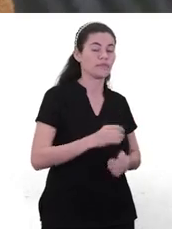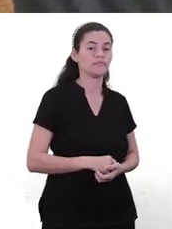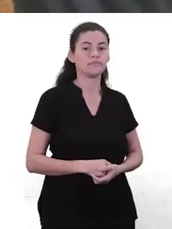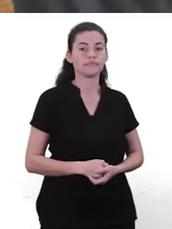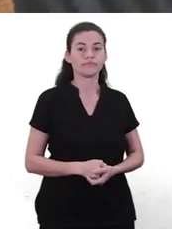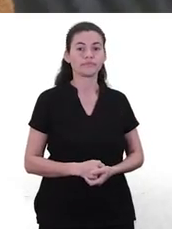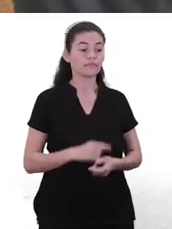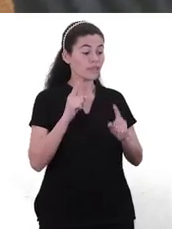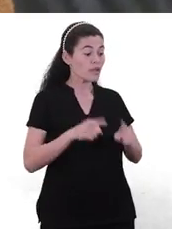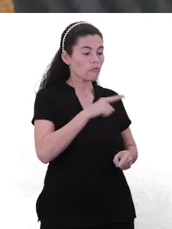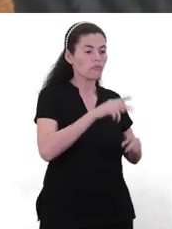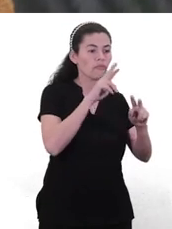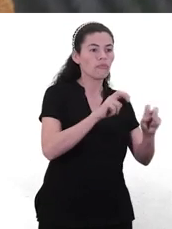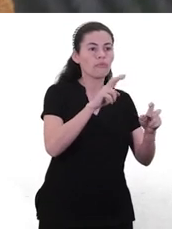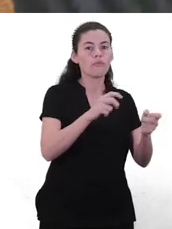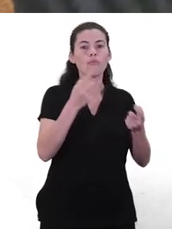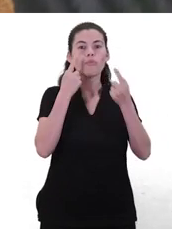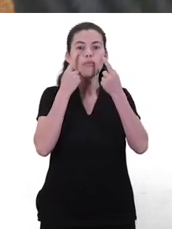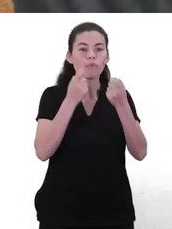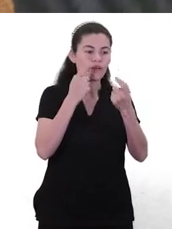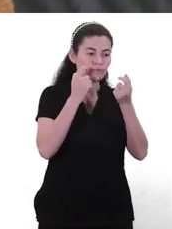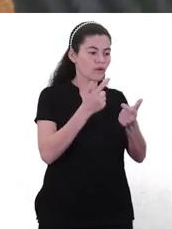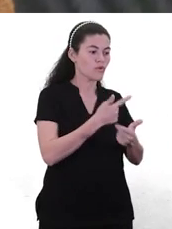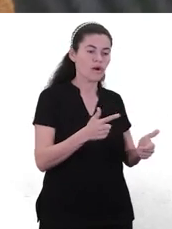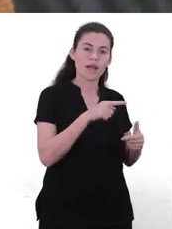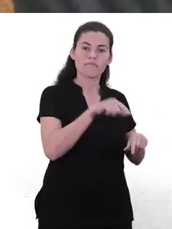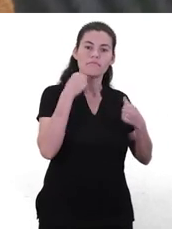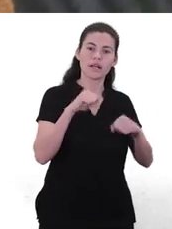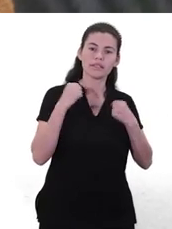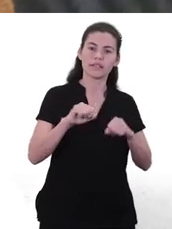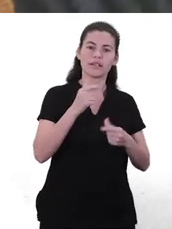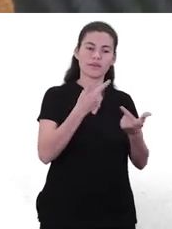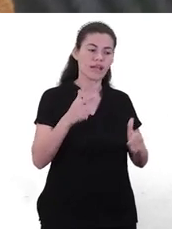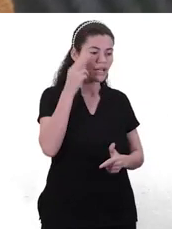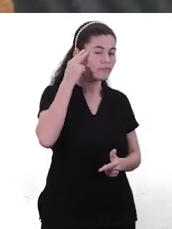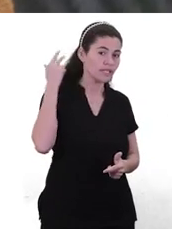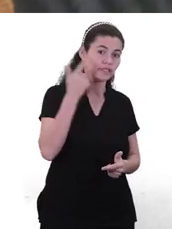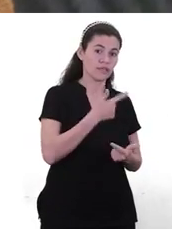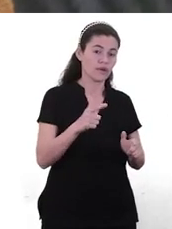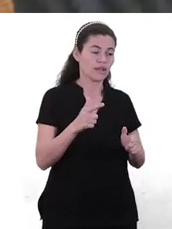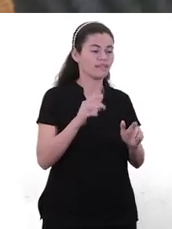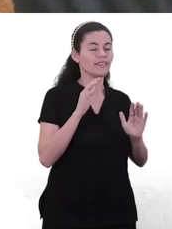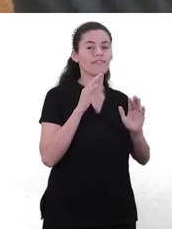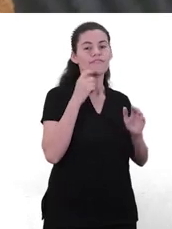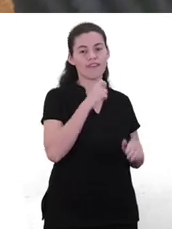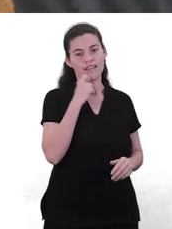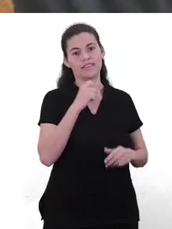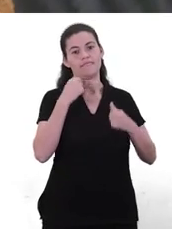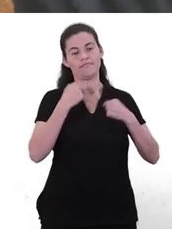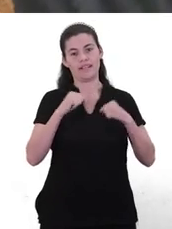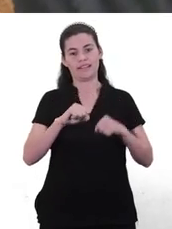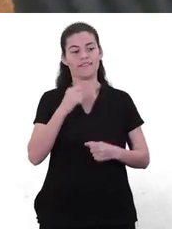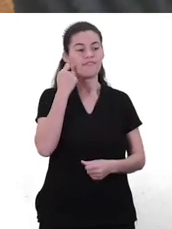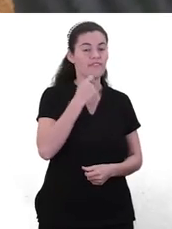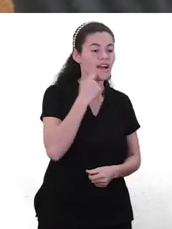Totalmente. Y si no explora, ¿verdad? Y si no pasa por la actividad, ¿verdad? Por la experiencia. Solamente así aprendemos. Siempre repetimos